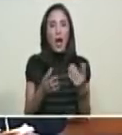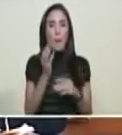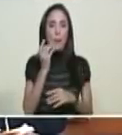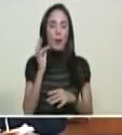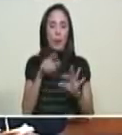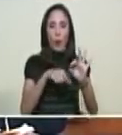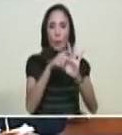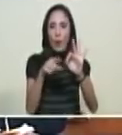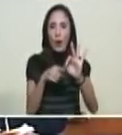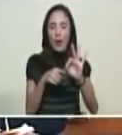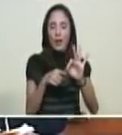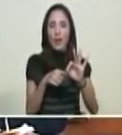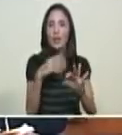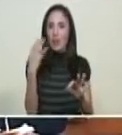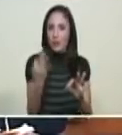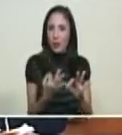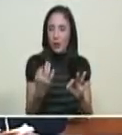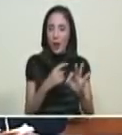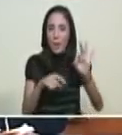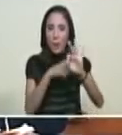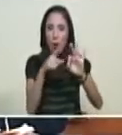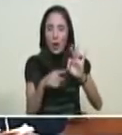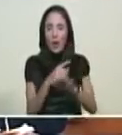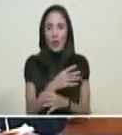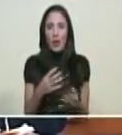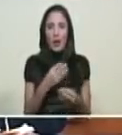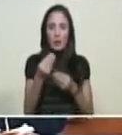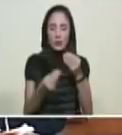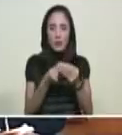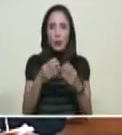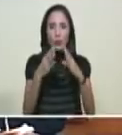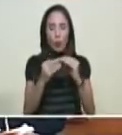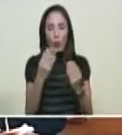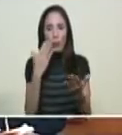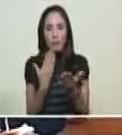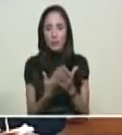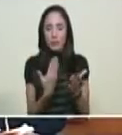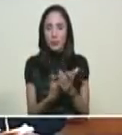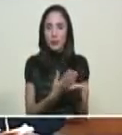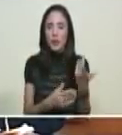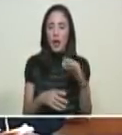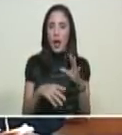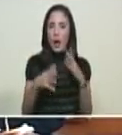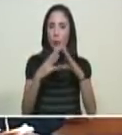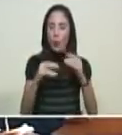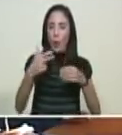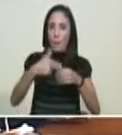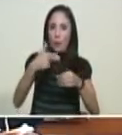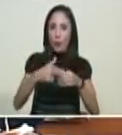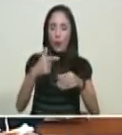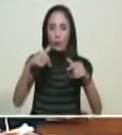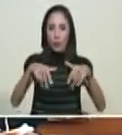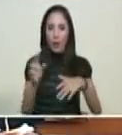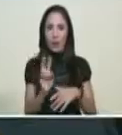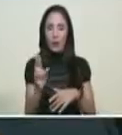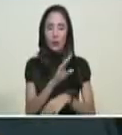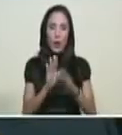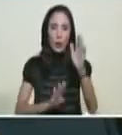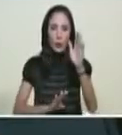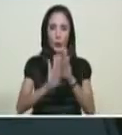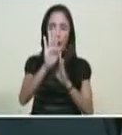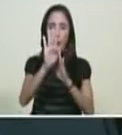la realización concreta de la inmensa riqueza petrolera venezolana para darle